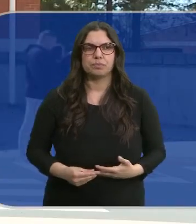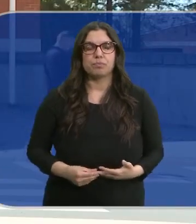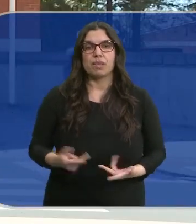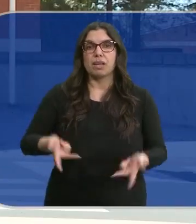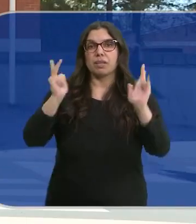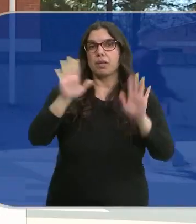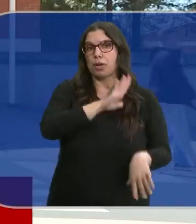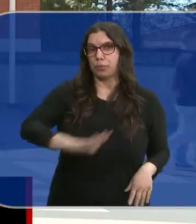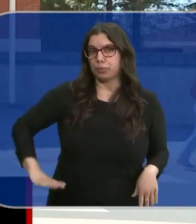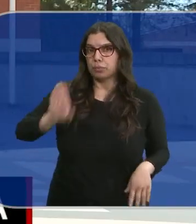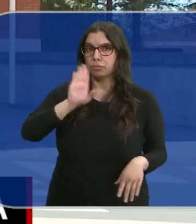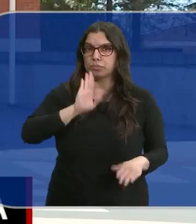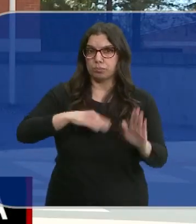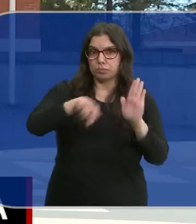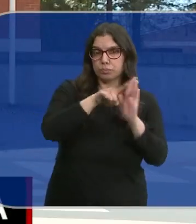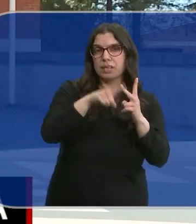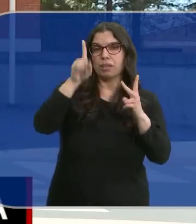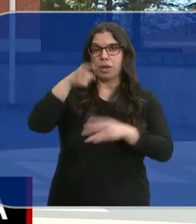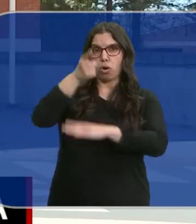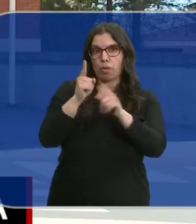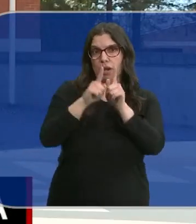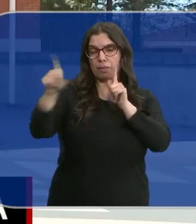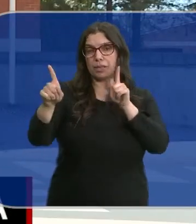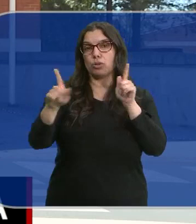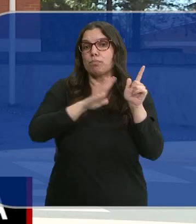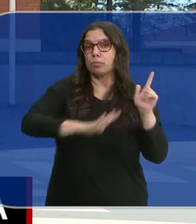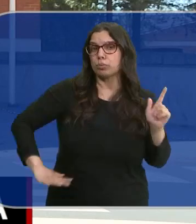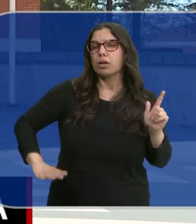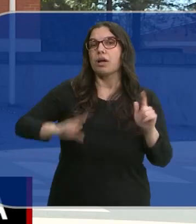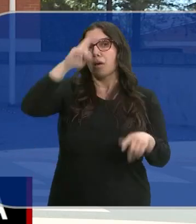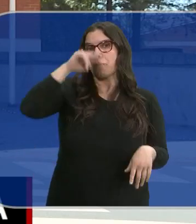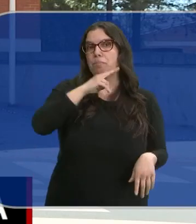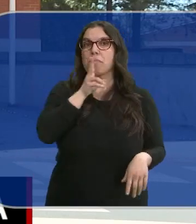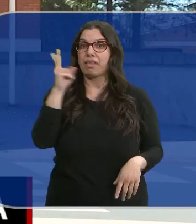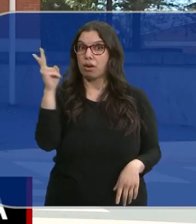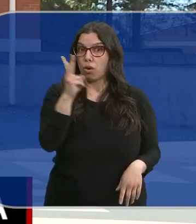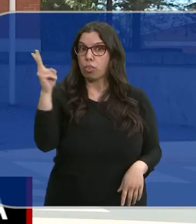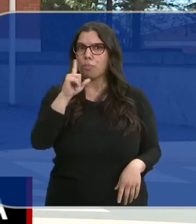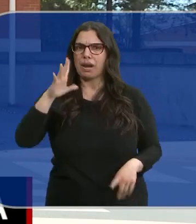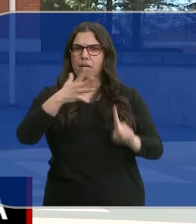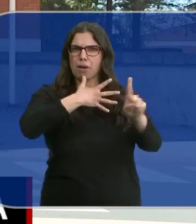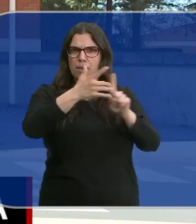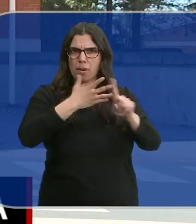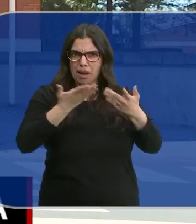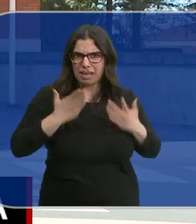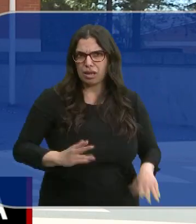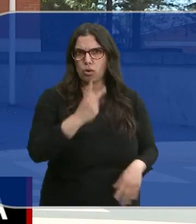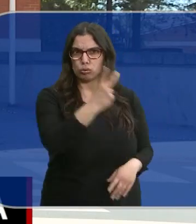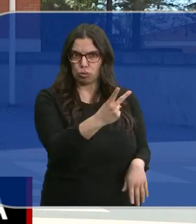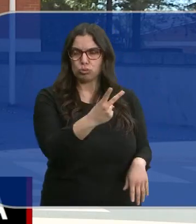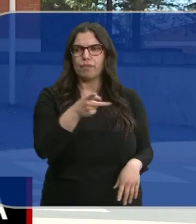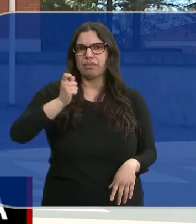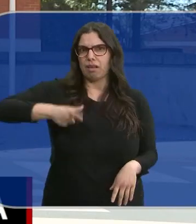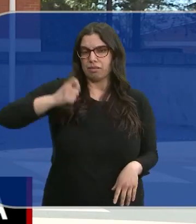Libertad con cargos, además de una orden de alejamiento como medida preventiva para los padres acusados de maltratar a sus hijos de forma